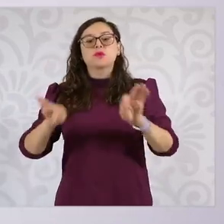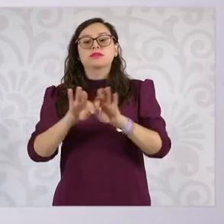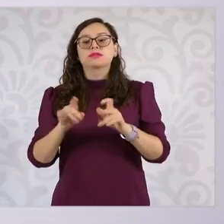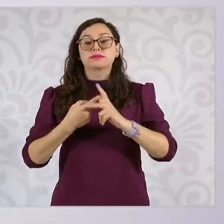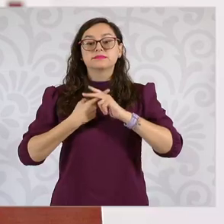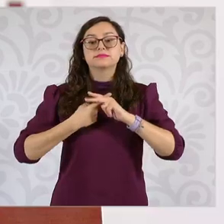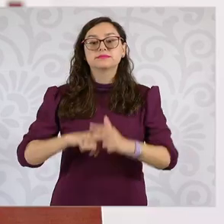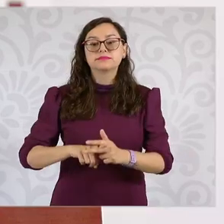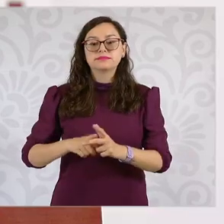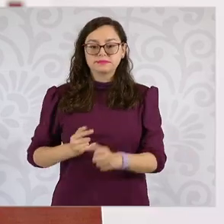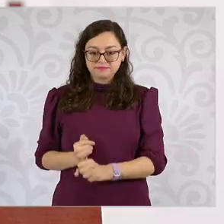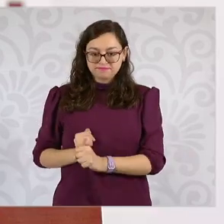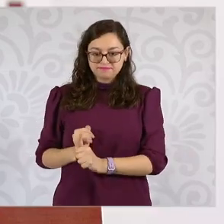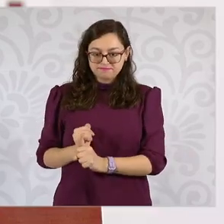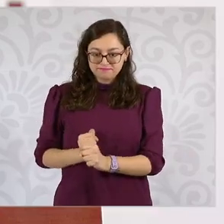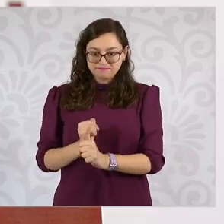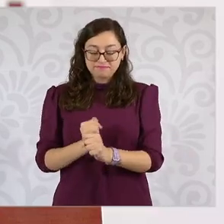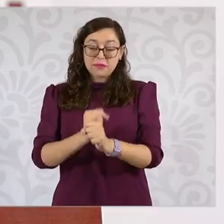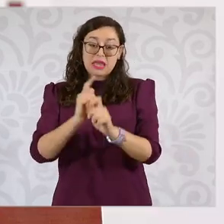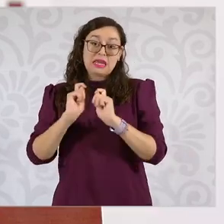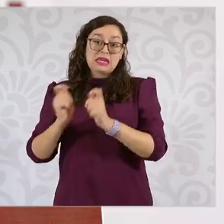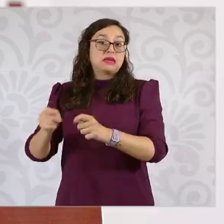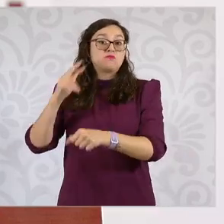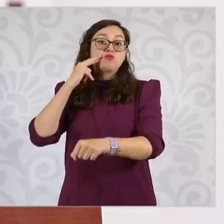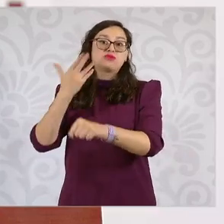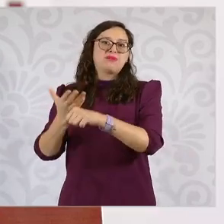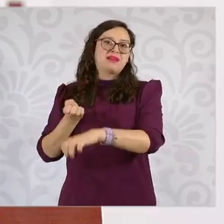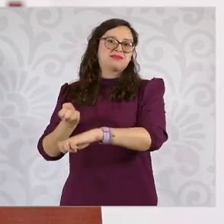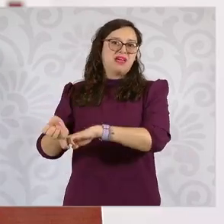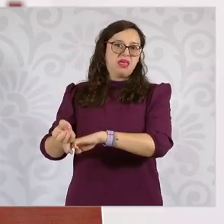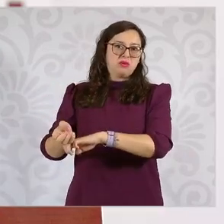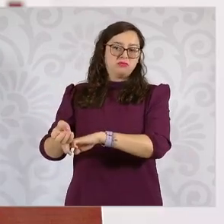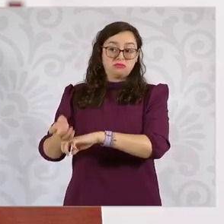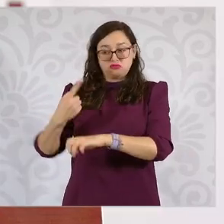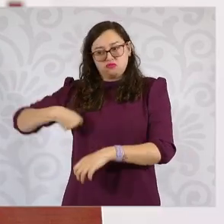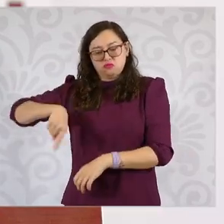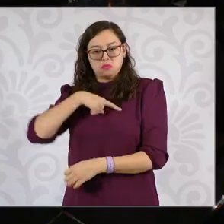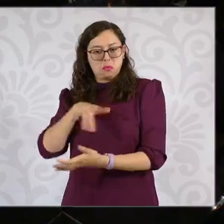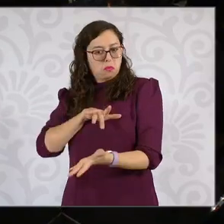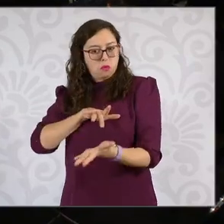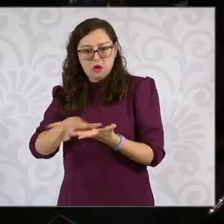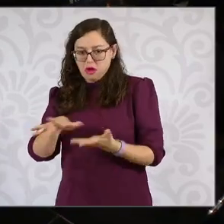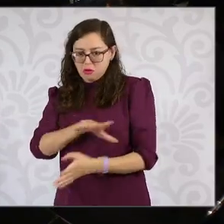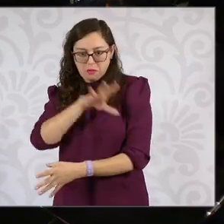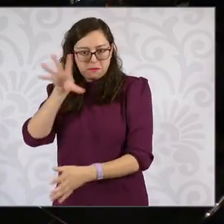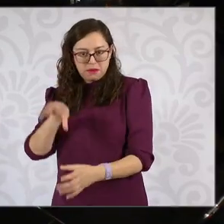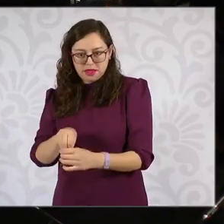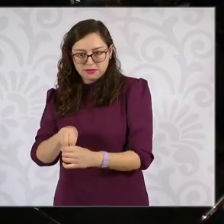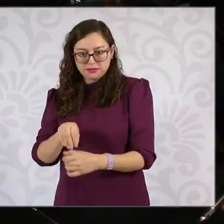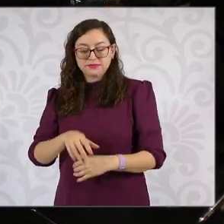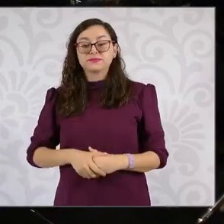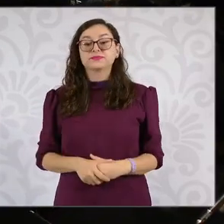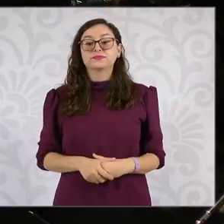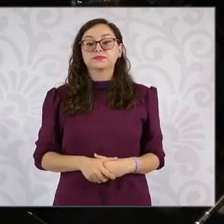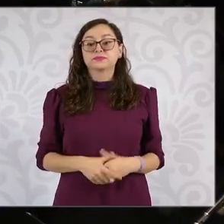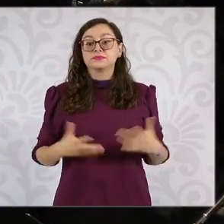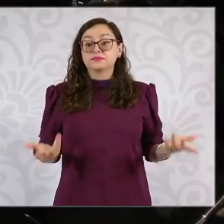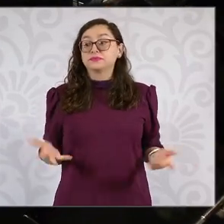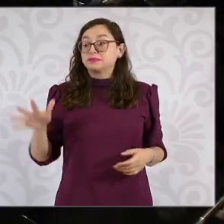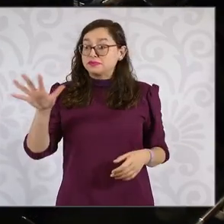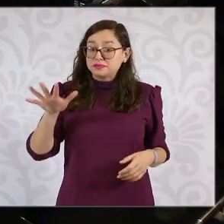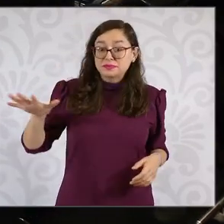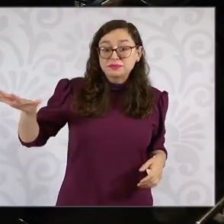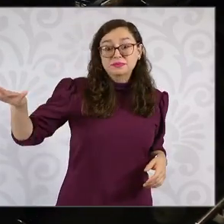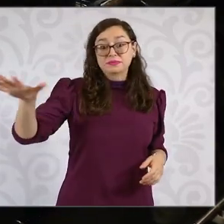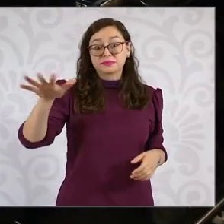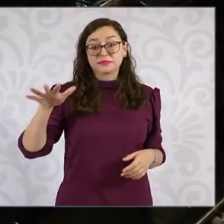Fiscalía haga la investigación y colaborar y coadyuvar en todo lo que se requiera. ¿Y cuál es el mensaje que le envía a la población de Chiapas,